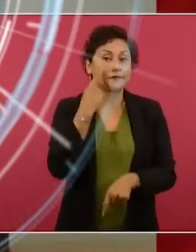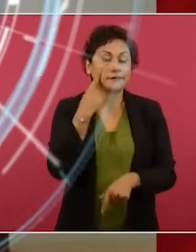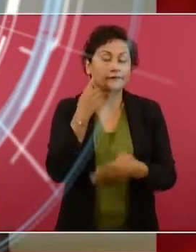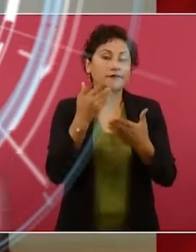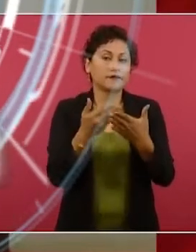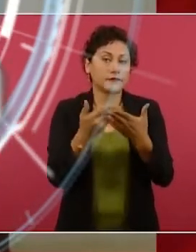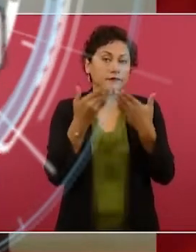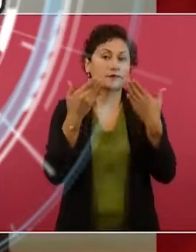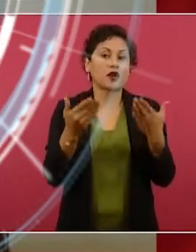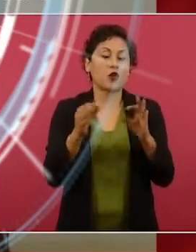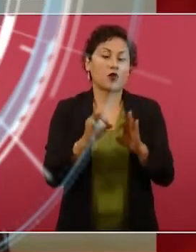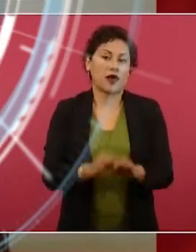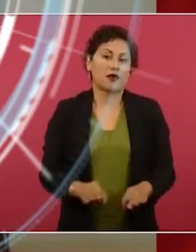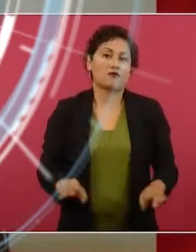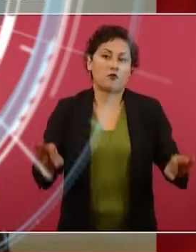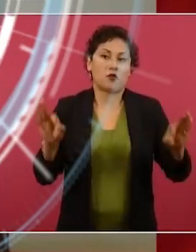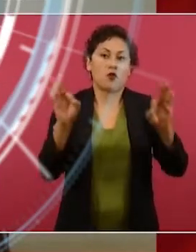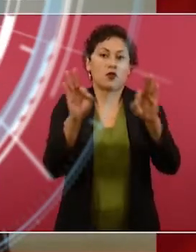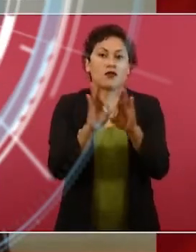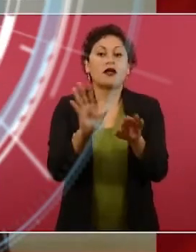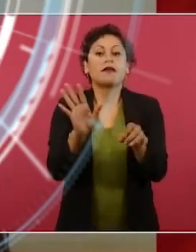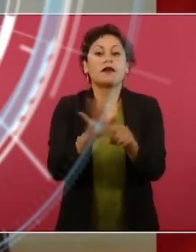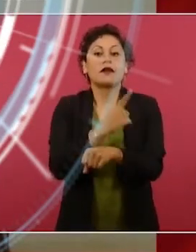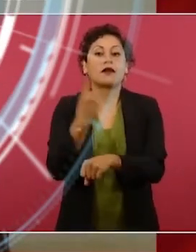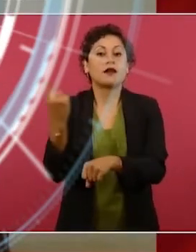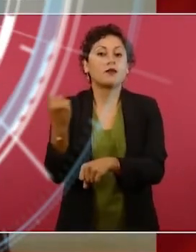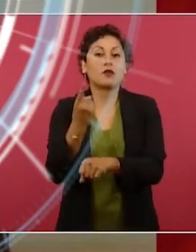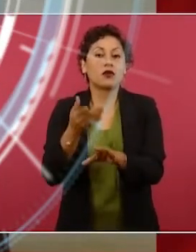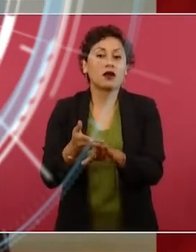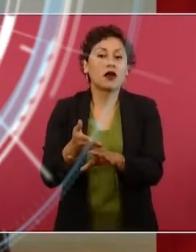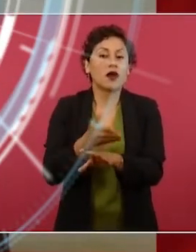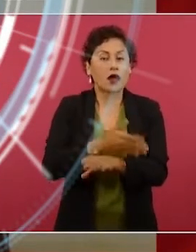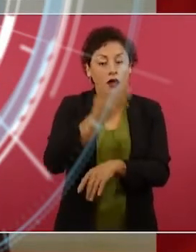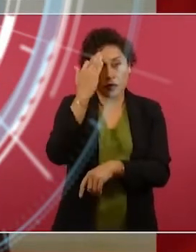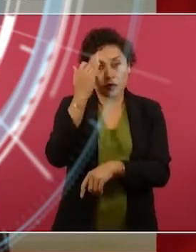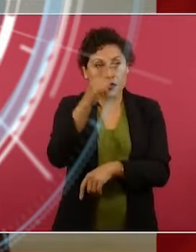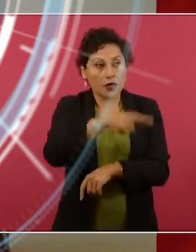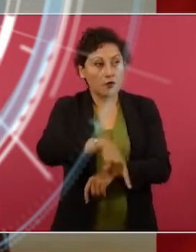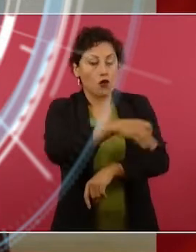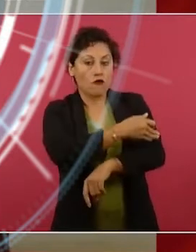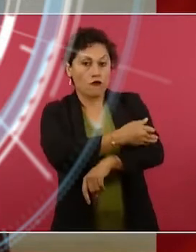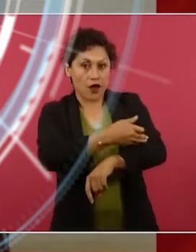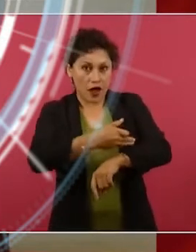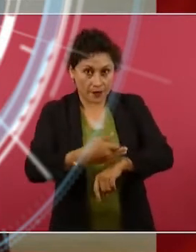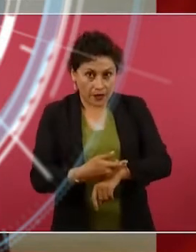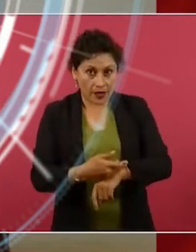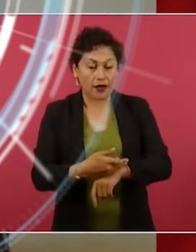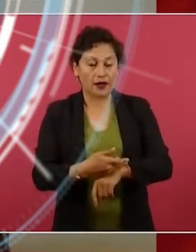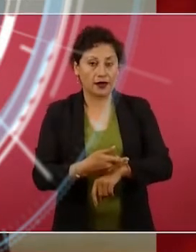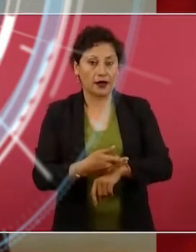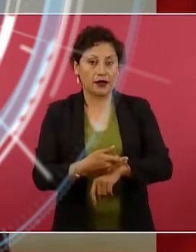¿Qué consenso que firmaron los familiares directos de nuestros mineros?